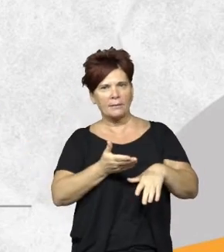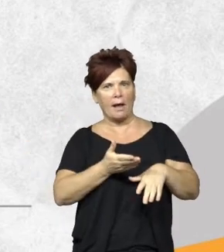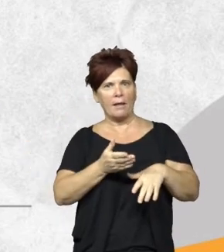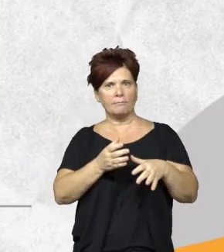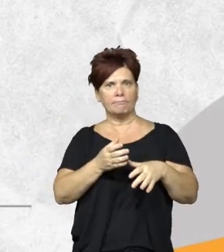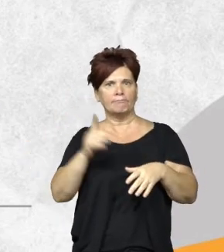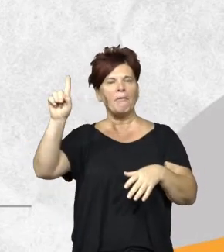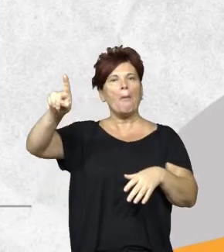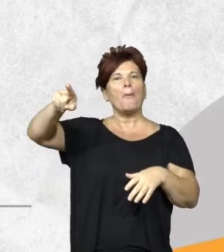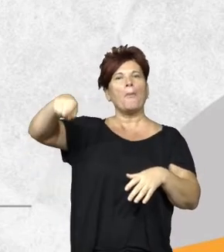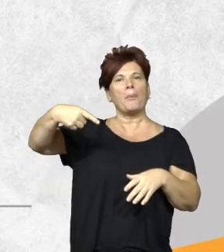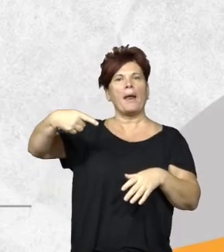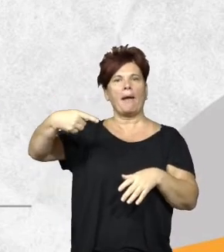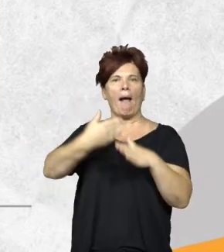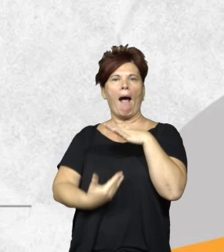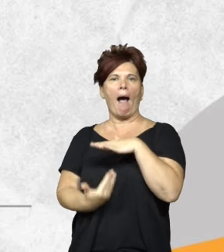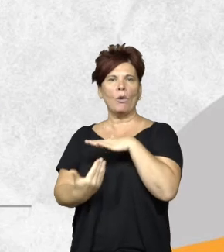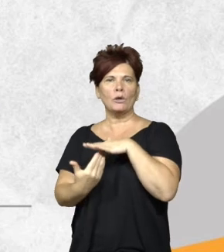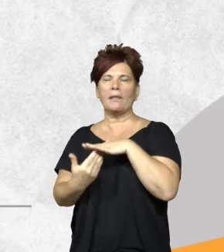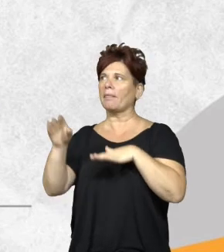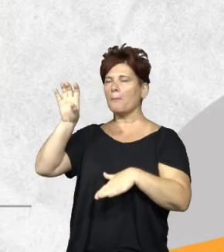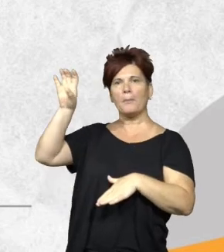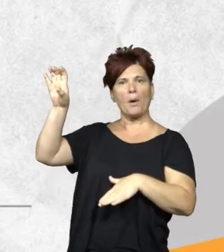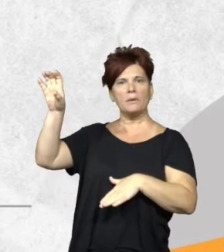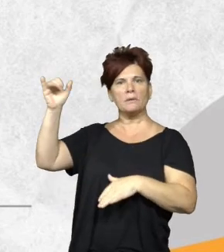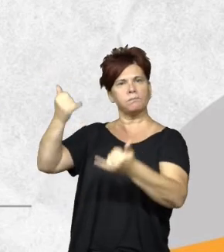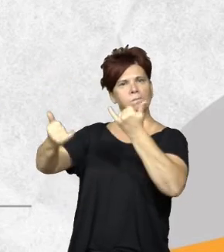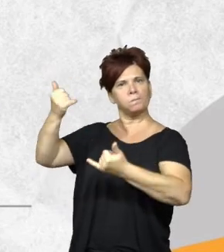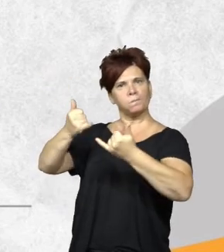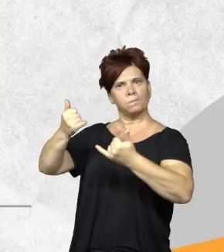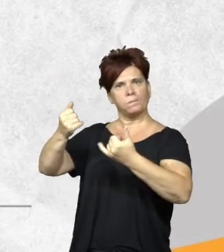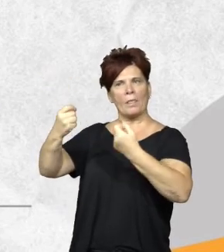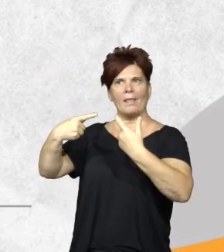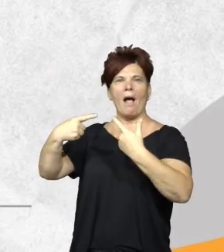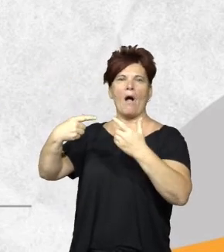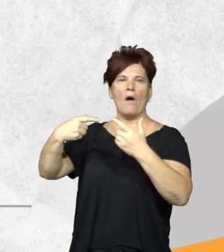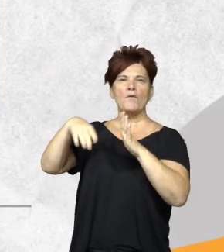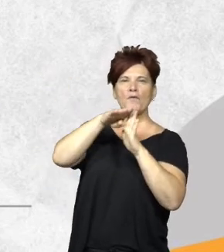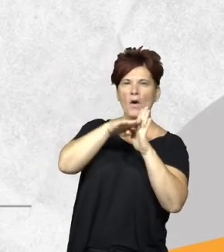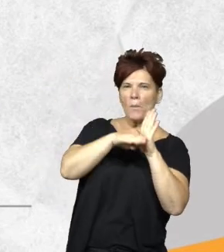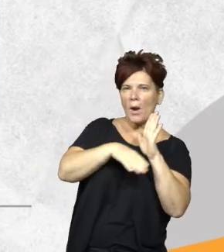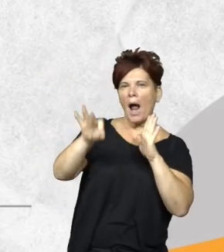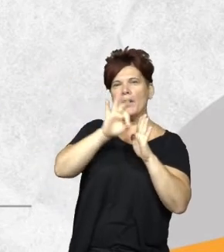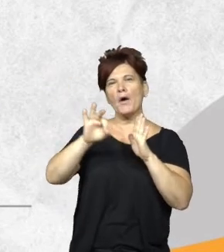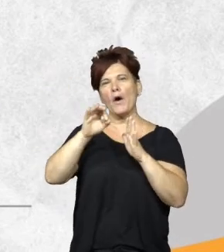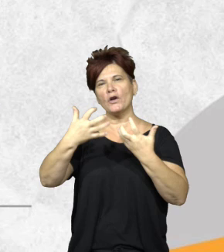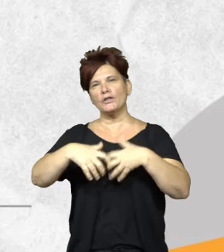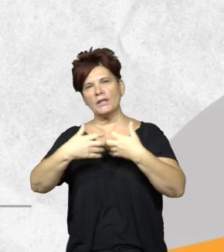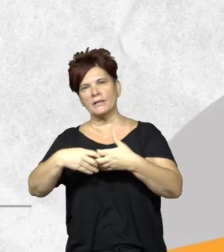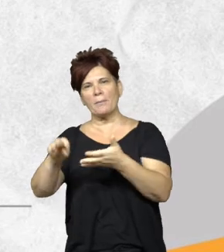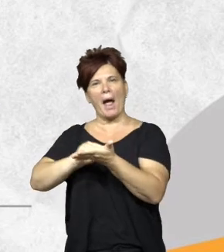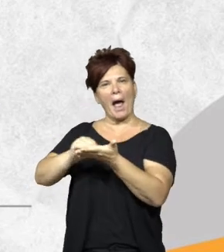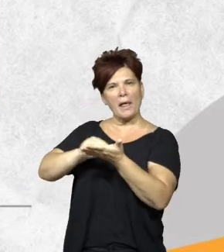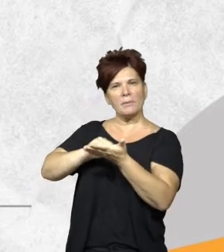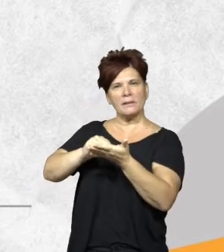autoridades de aplicación provinciales que nos informa ya sea a través de un formulario o a través del sistema de administración